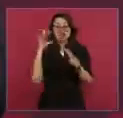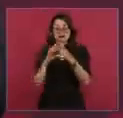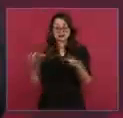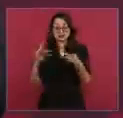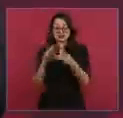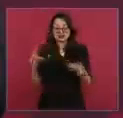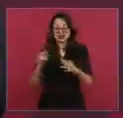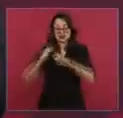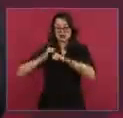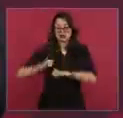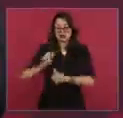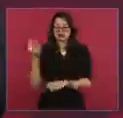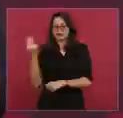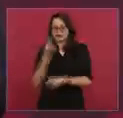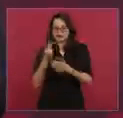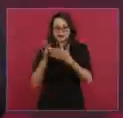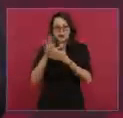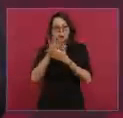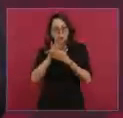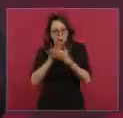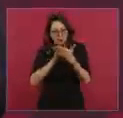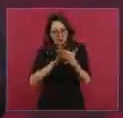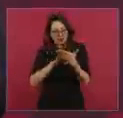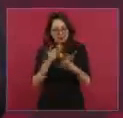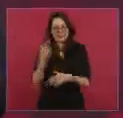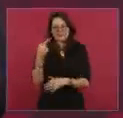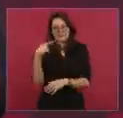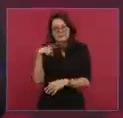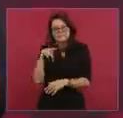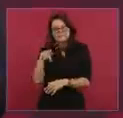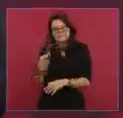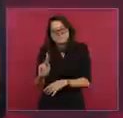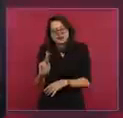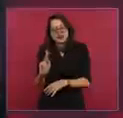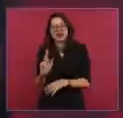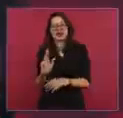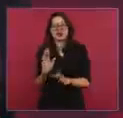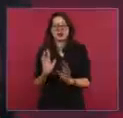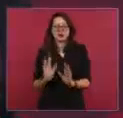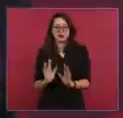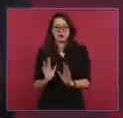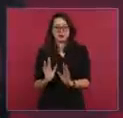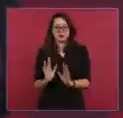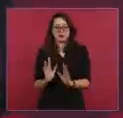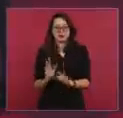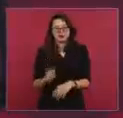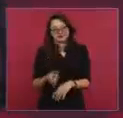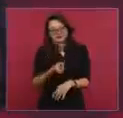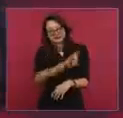de todas maneras, aunque se enojen nuestros adversarios, que no enemigos,